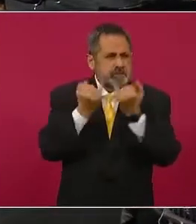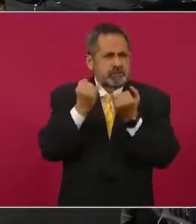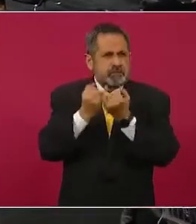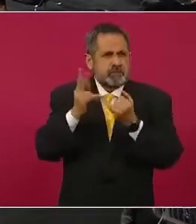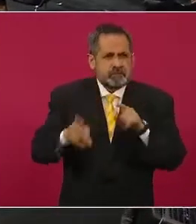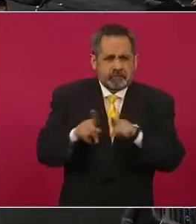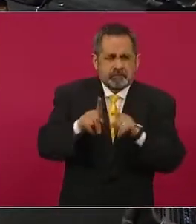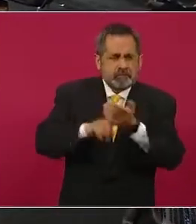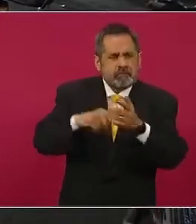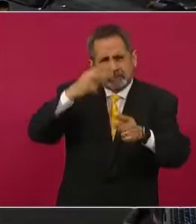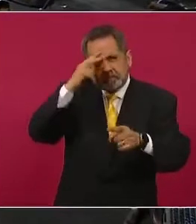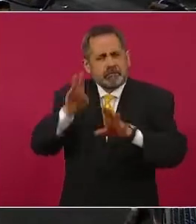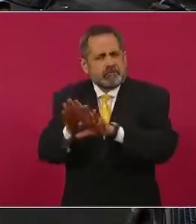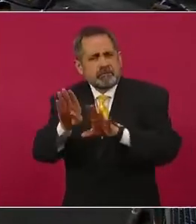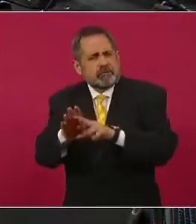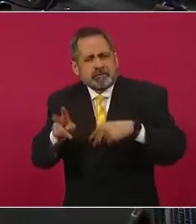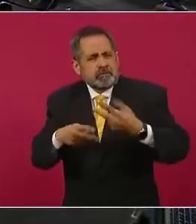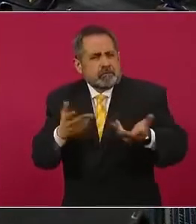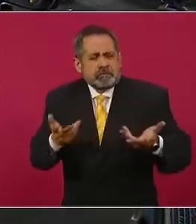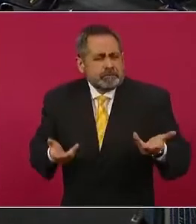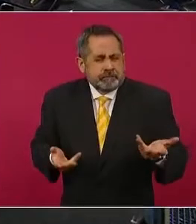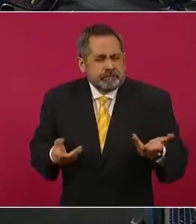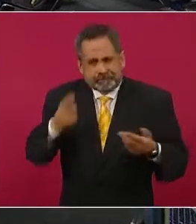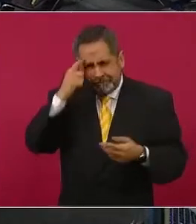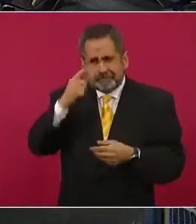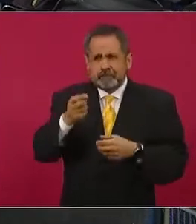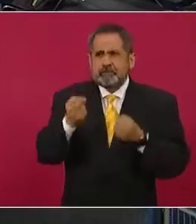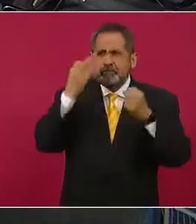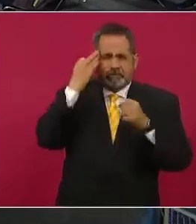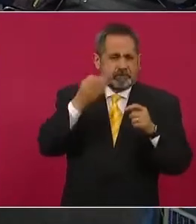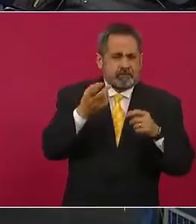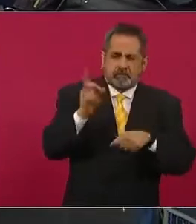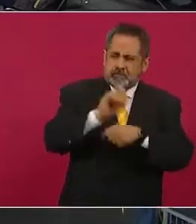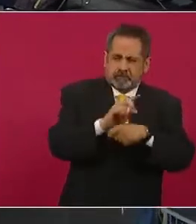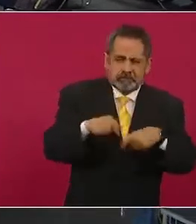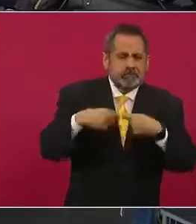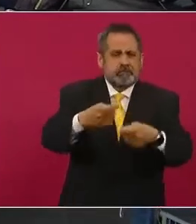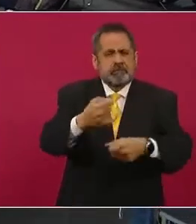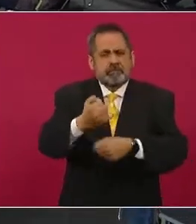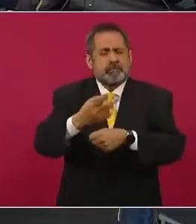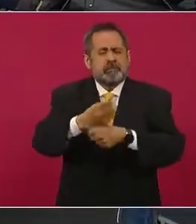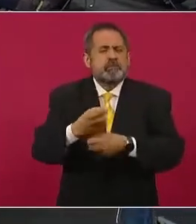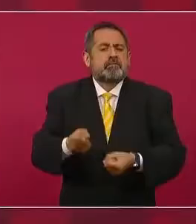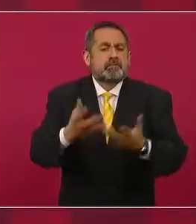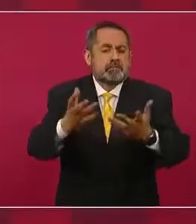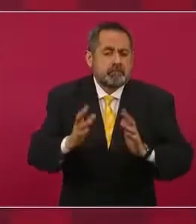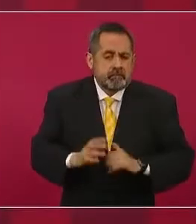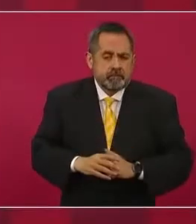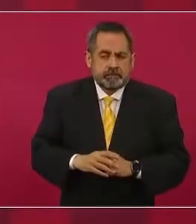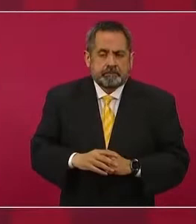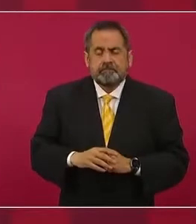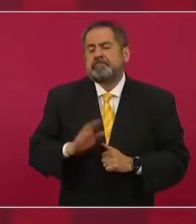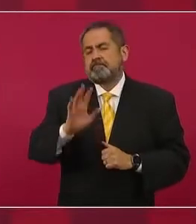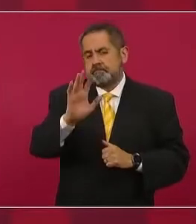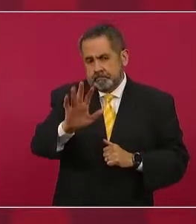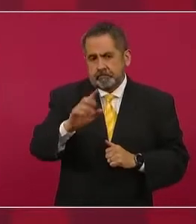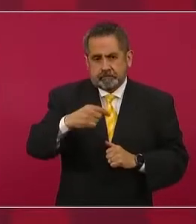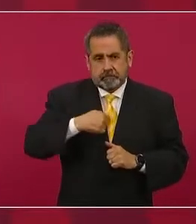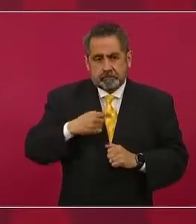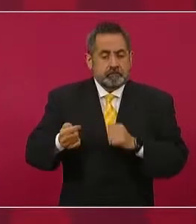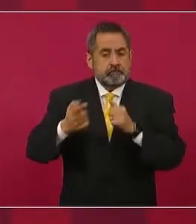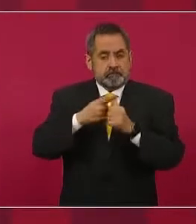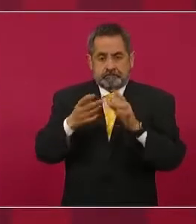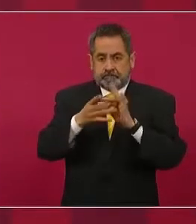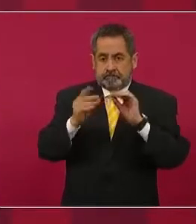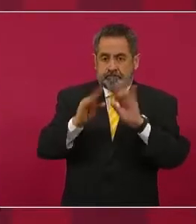México? ¿Va a reducir este tiempo de las incapacidades o permanece igual? Bueno, yo primero le diría, le